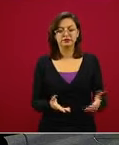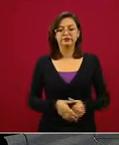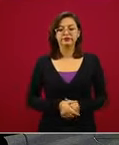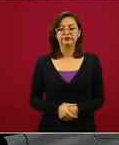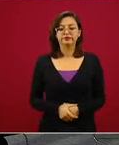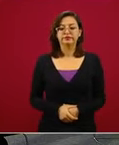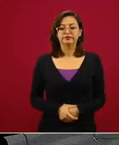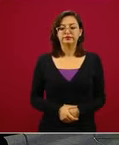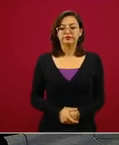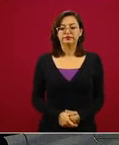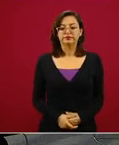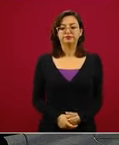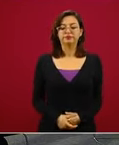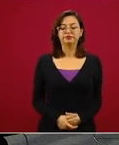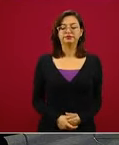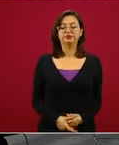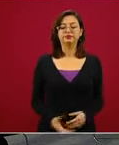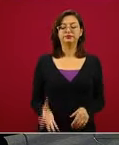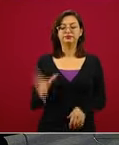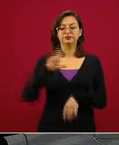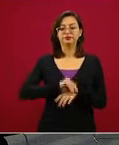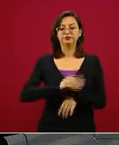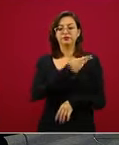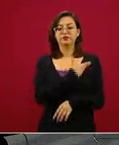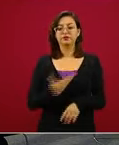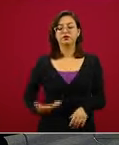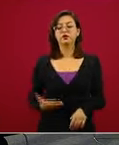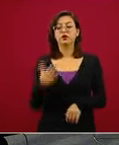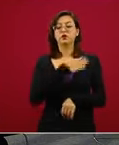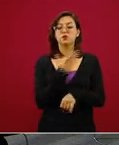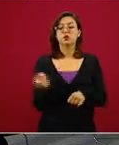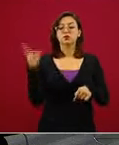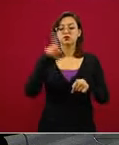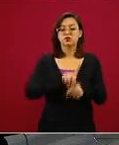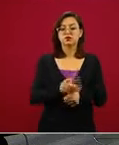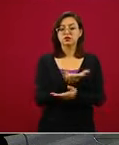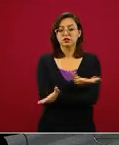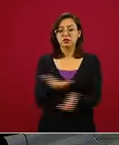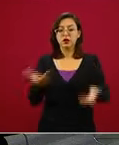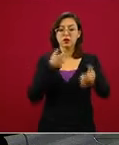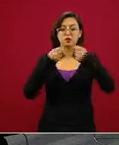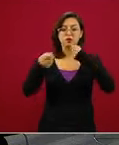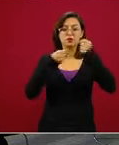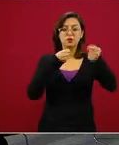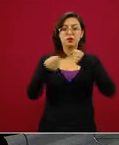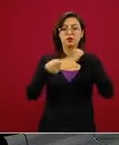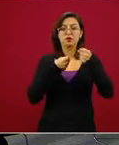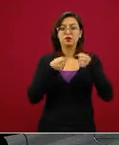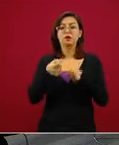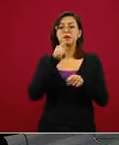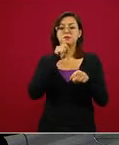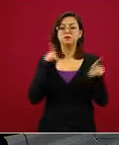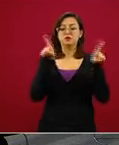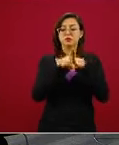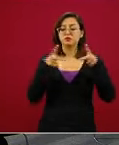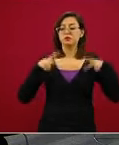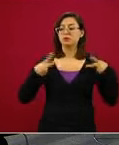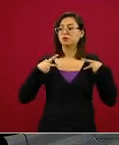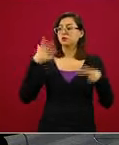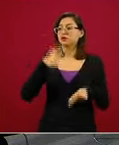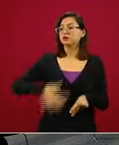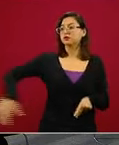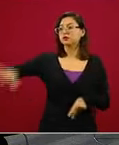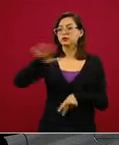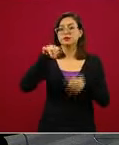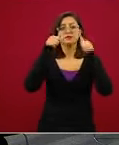Con su permiso, presidente. Buenos días a los compañeros de la prensa, buenos días a los televidentes y seguidores